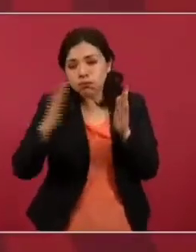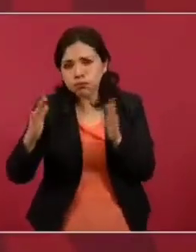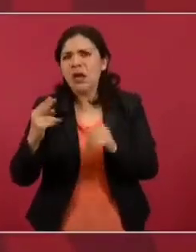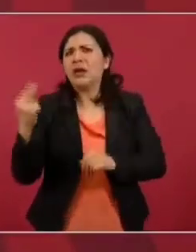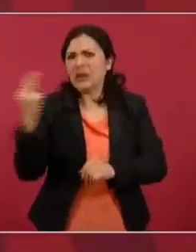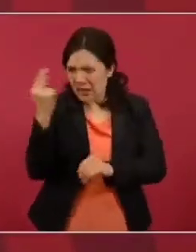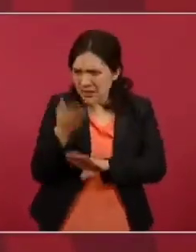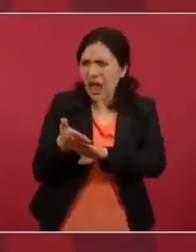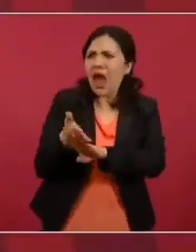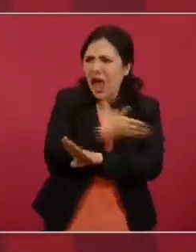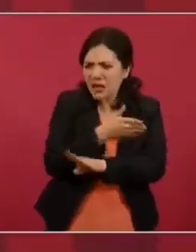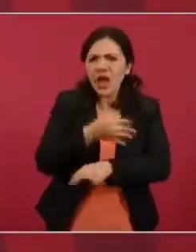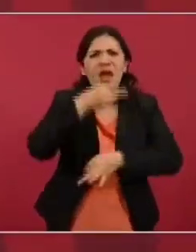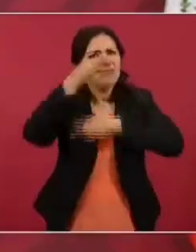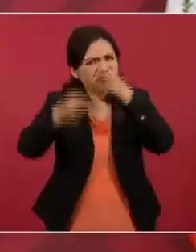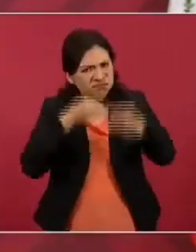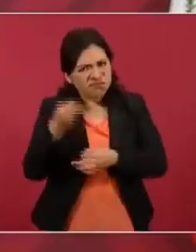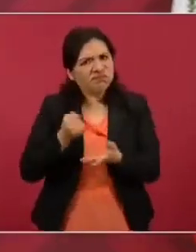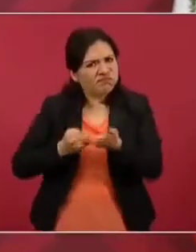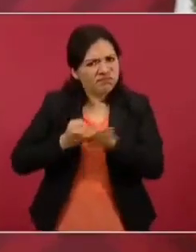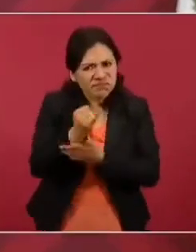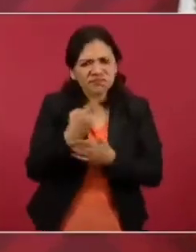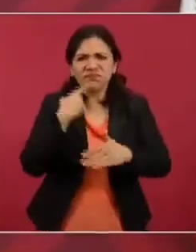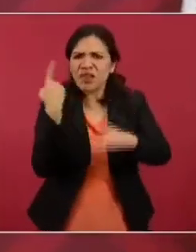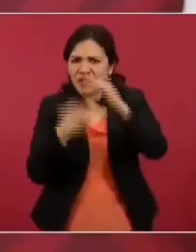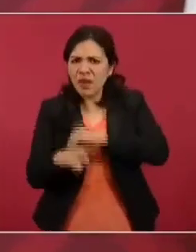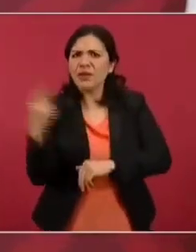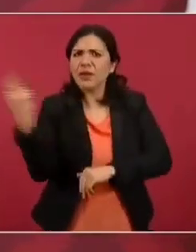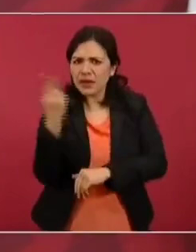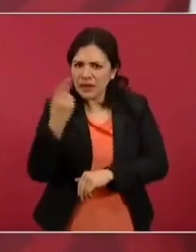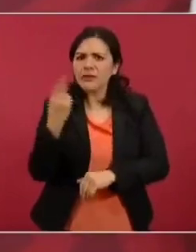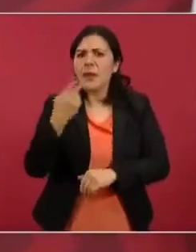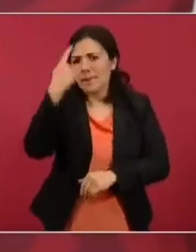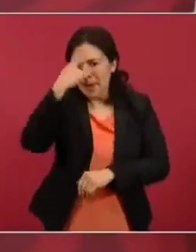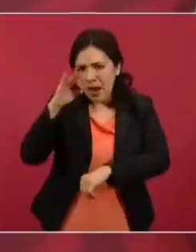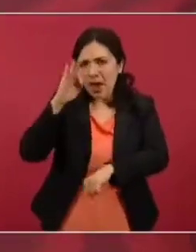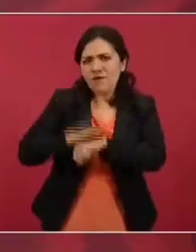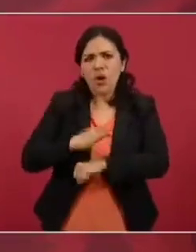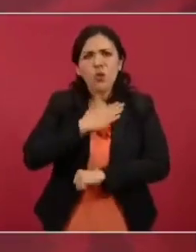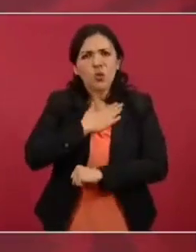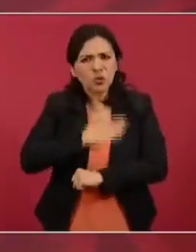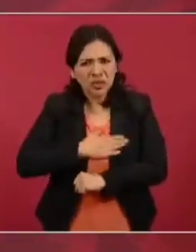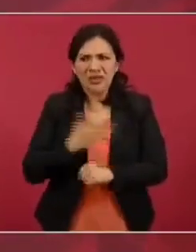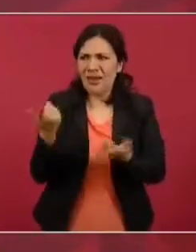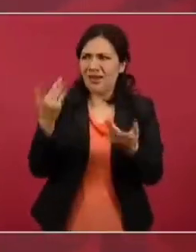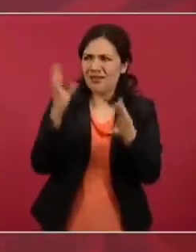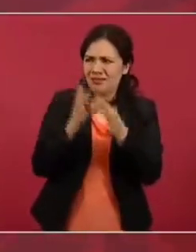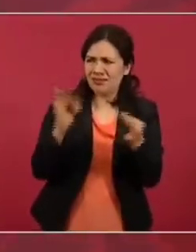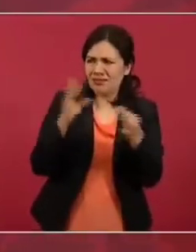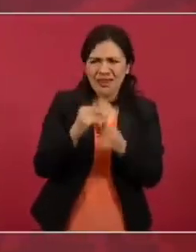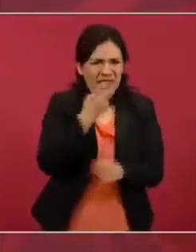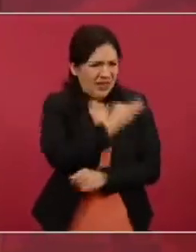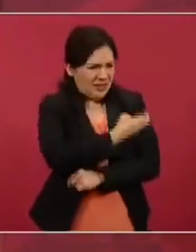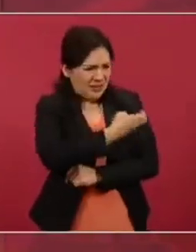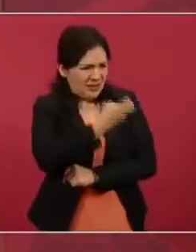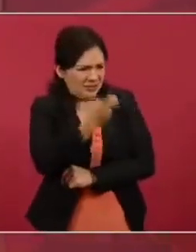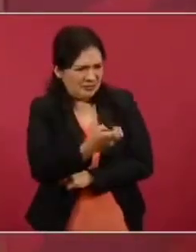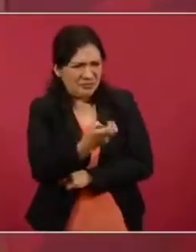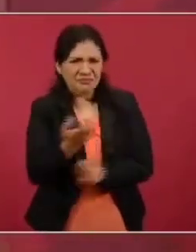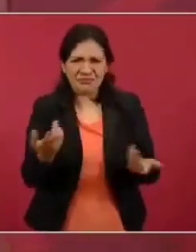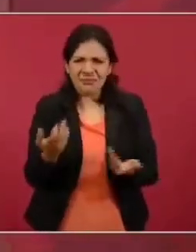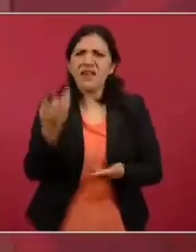de estar pidiendo cuentas a los